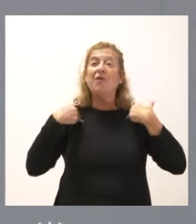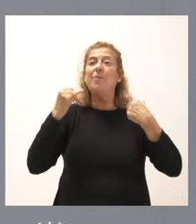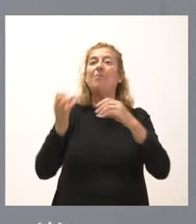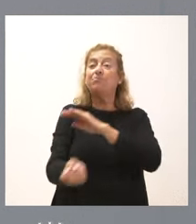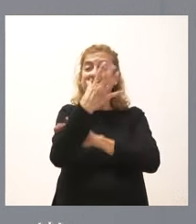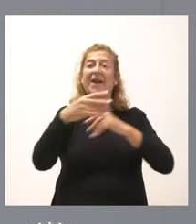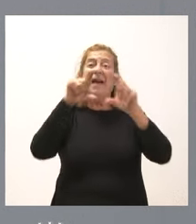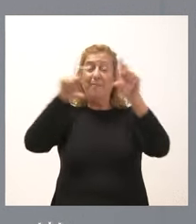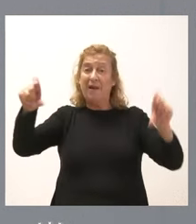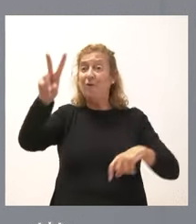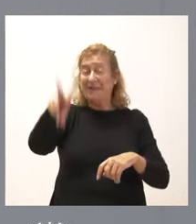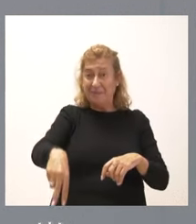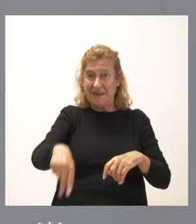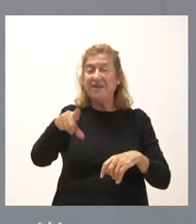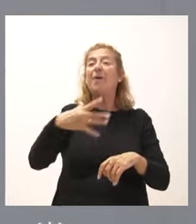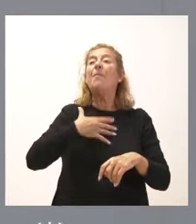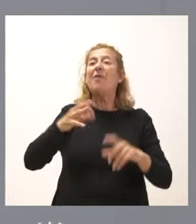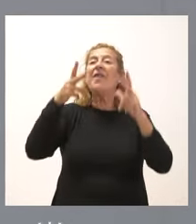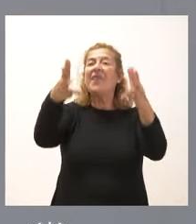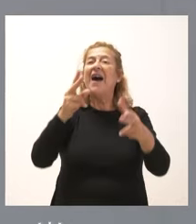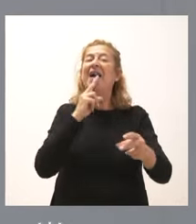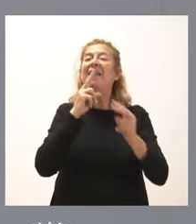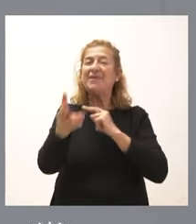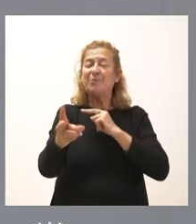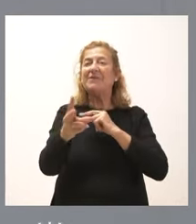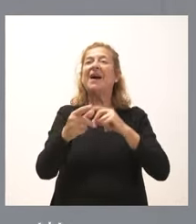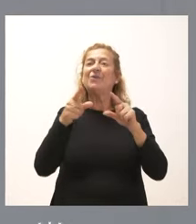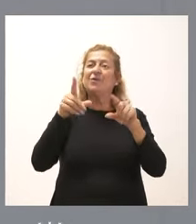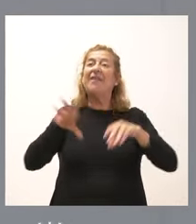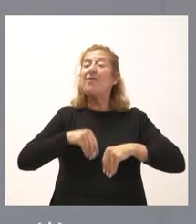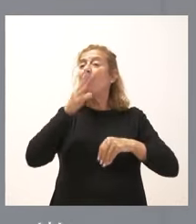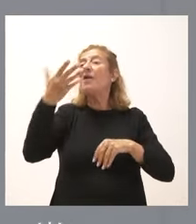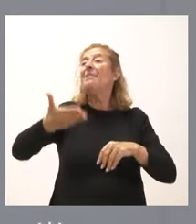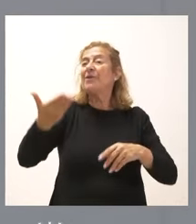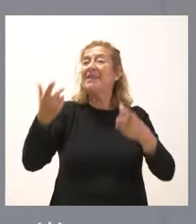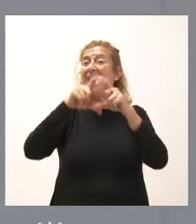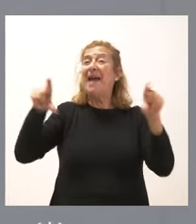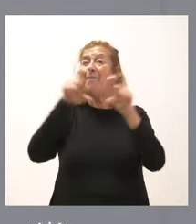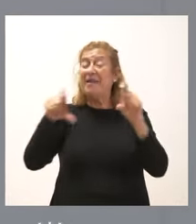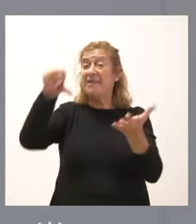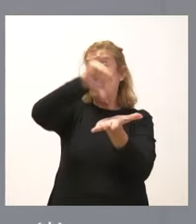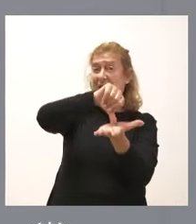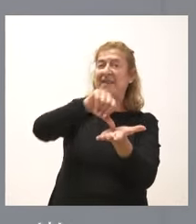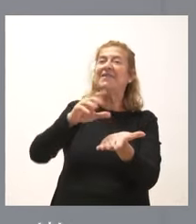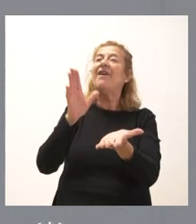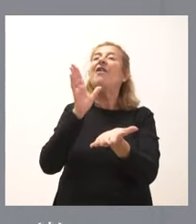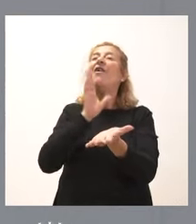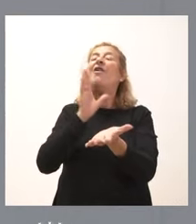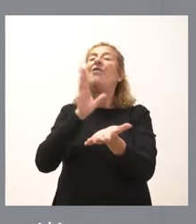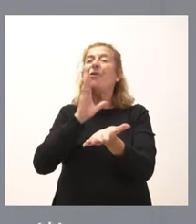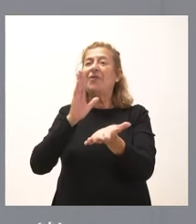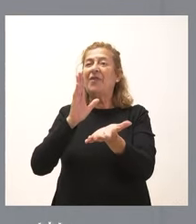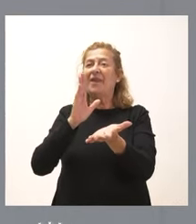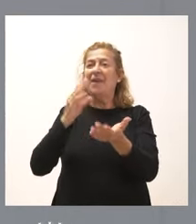también y esto permite dar respuesta a algunos de los compromisos adquiridos con importantes empresas que están ubicadas en Villadangos del